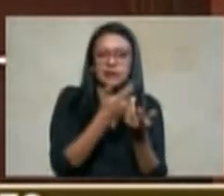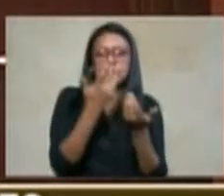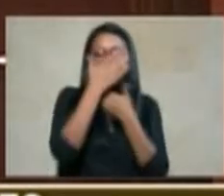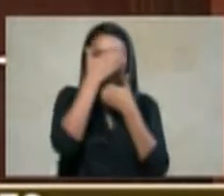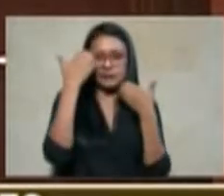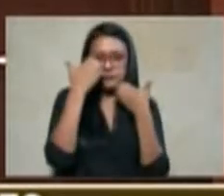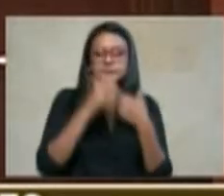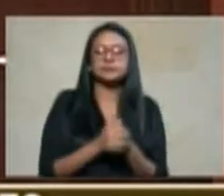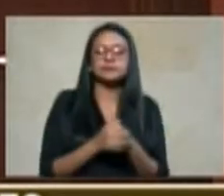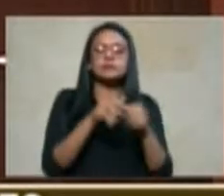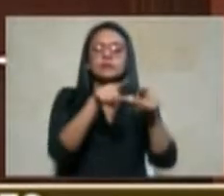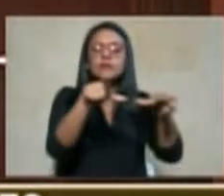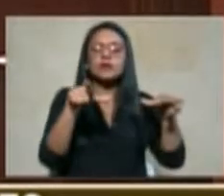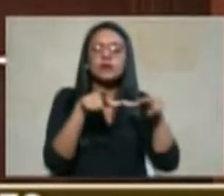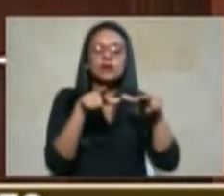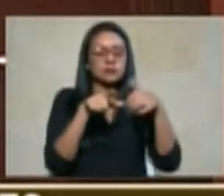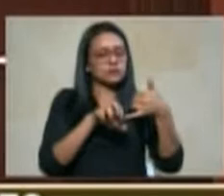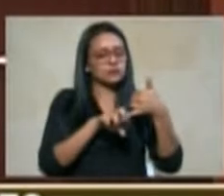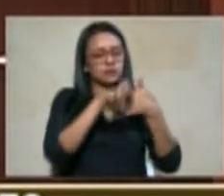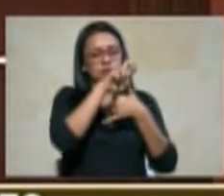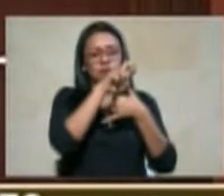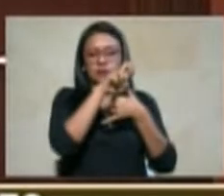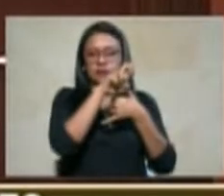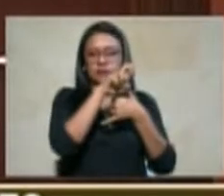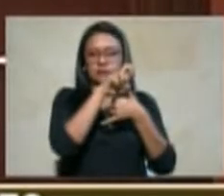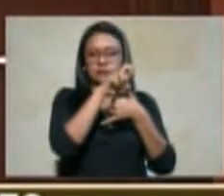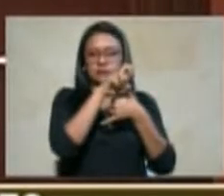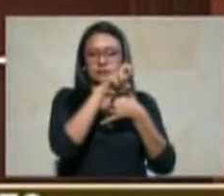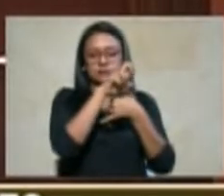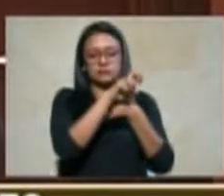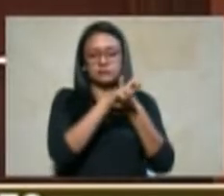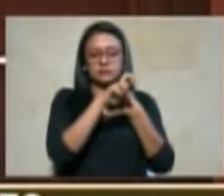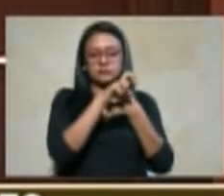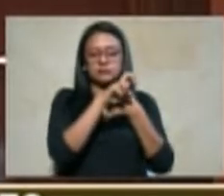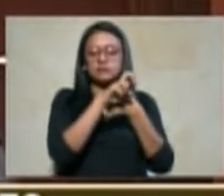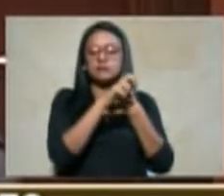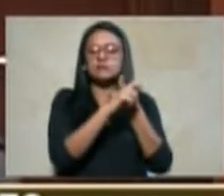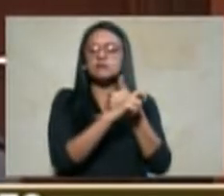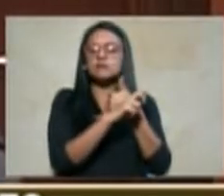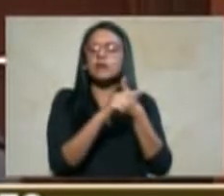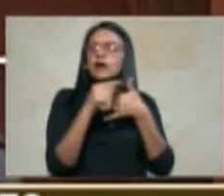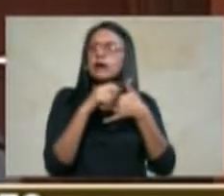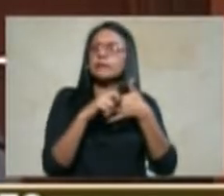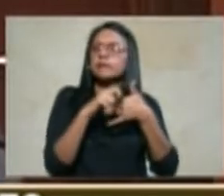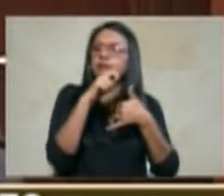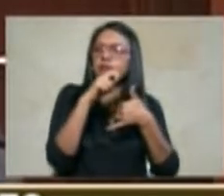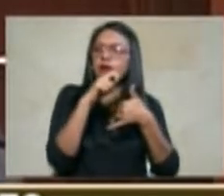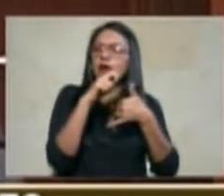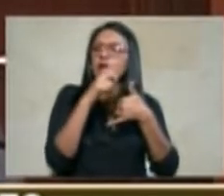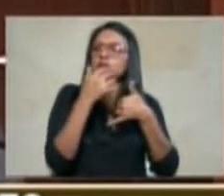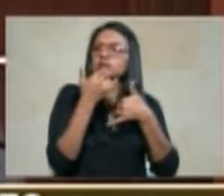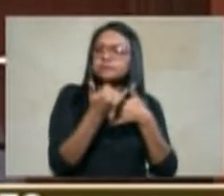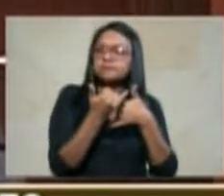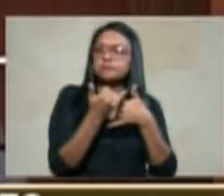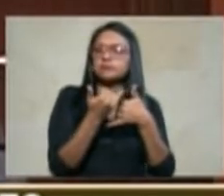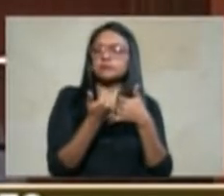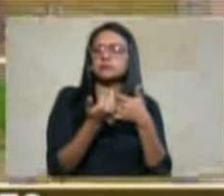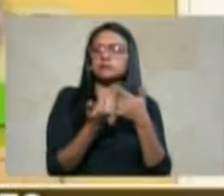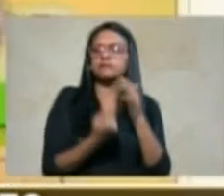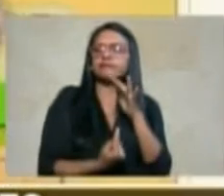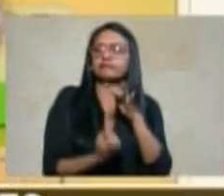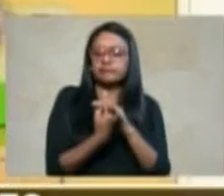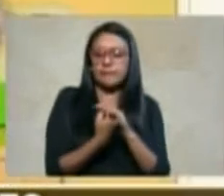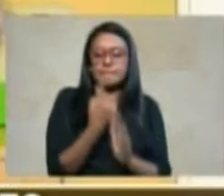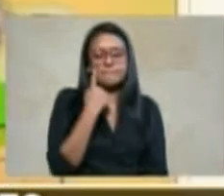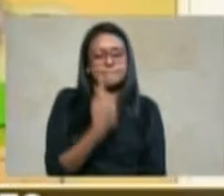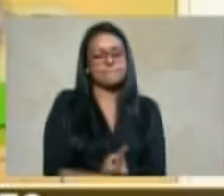colombiano y comenzaron a presentarse entonces las primeras reclamaciones y